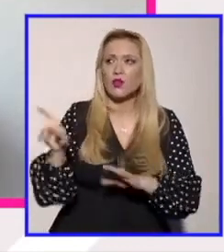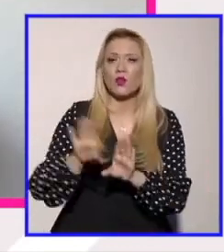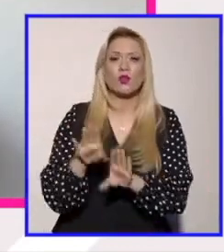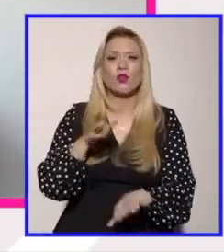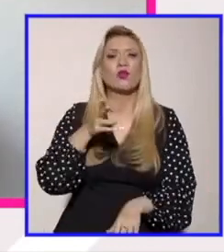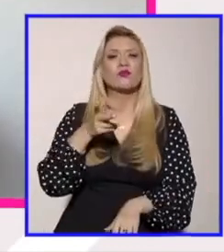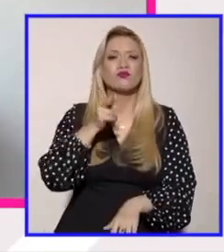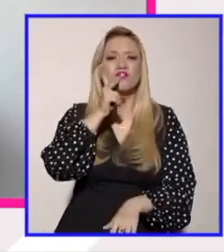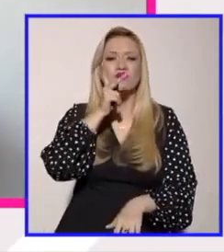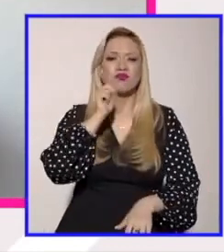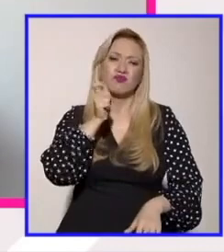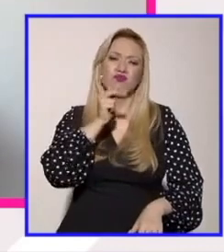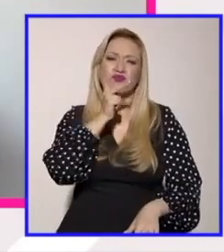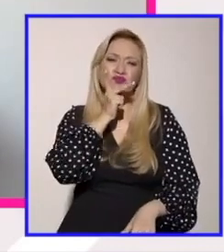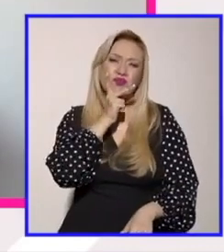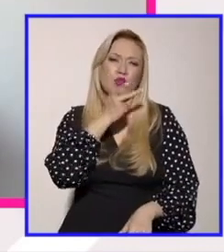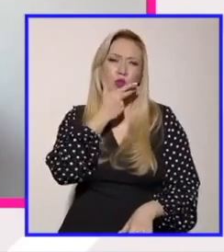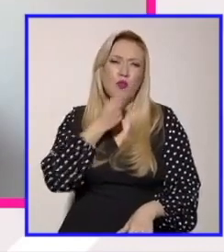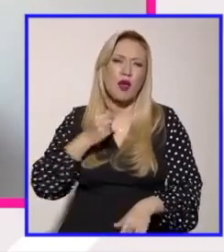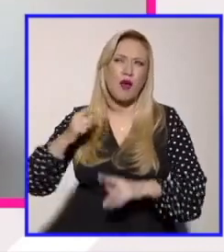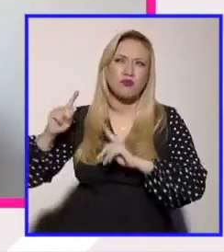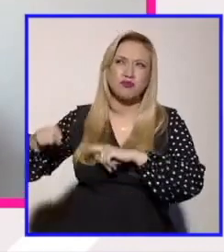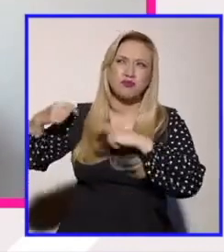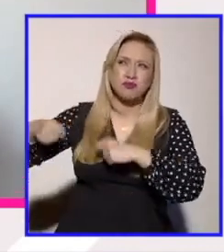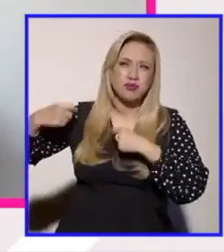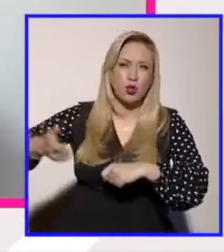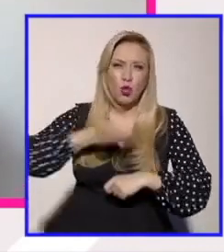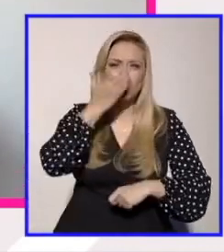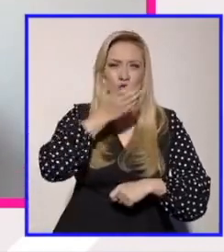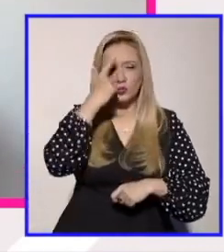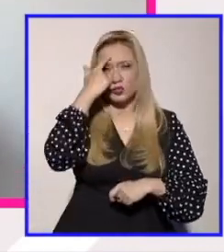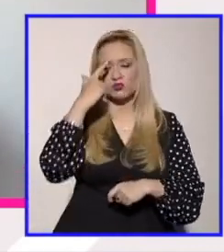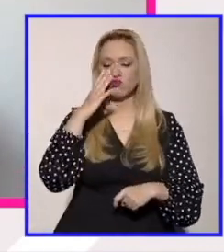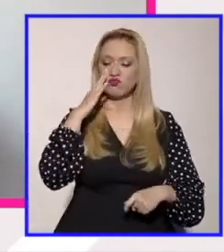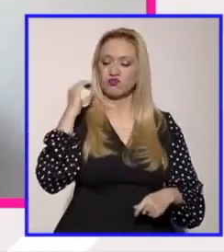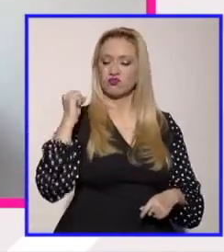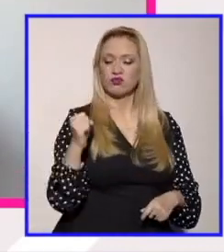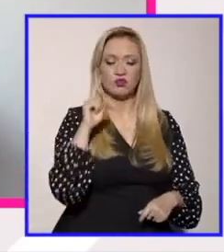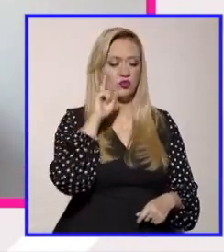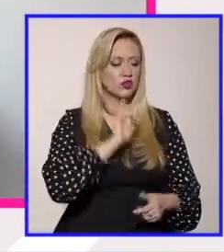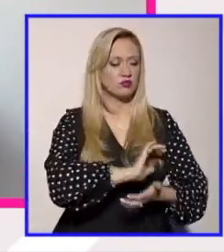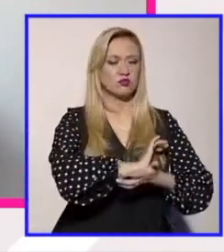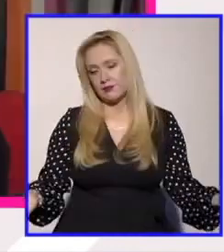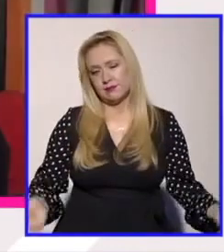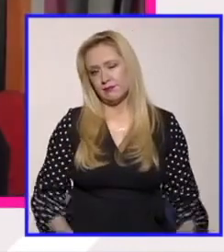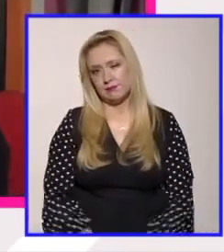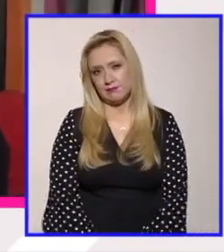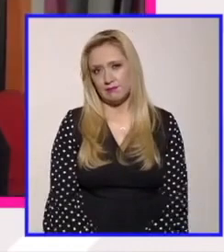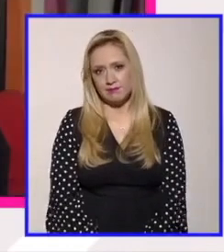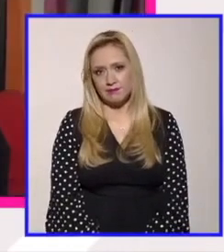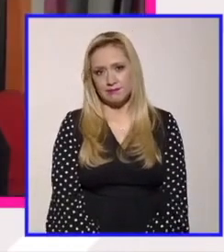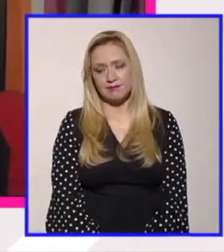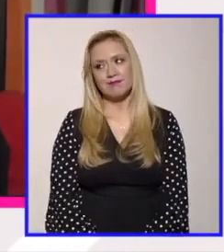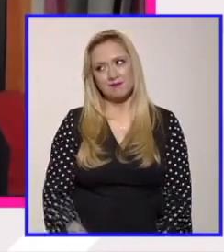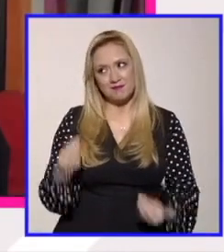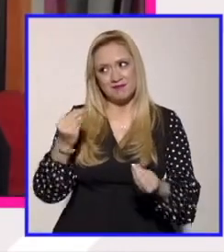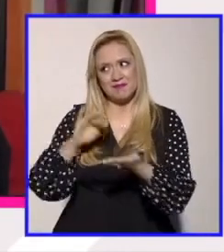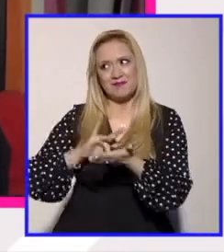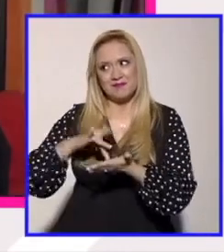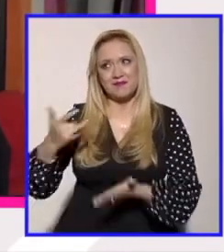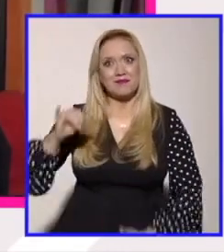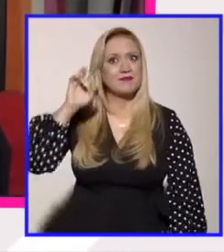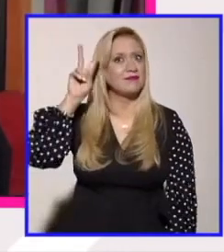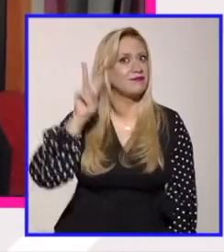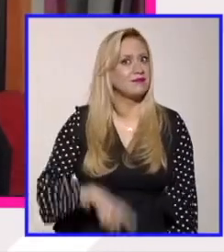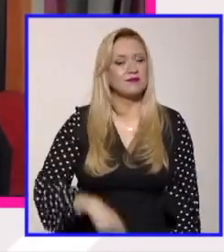atraviesa a las personas y que atraviesa de manera particular a las mujeres trans. Muchas gracias, Jimena. Y justo, quise